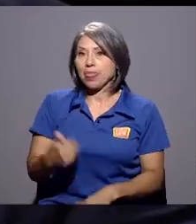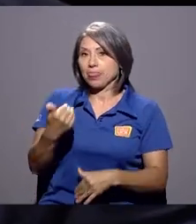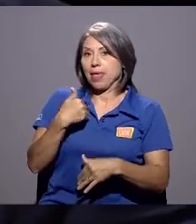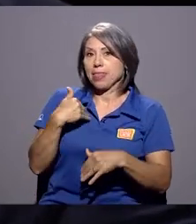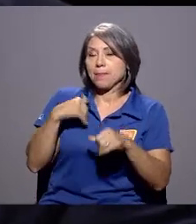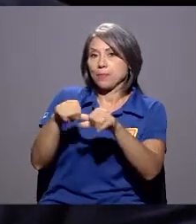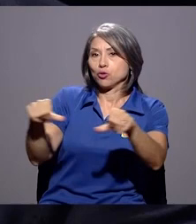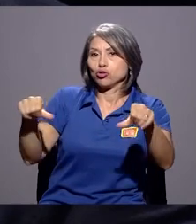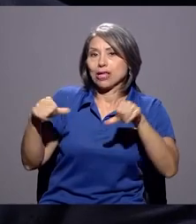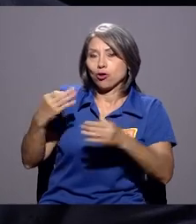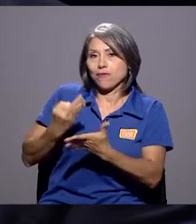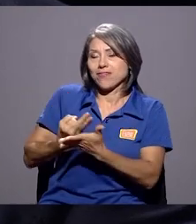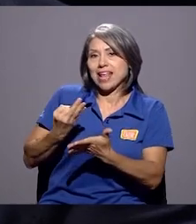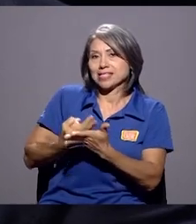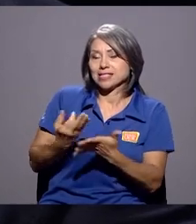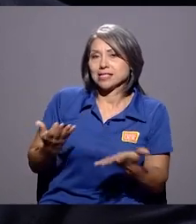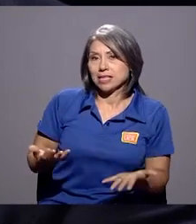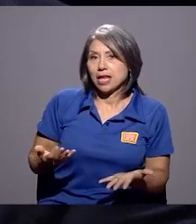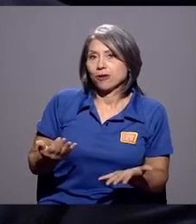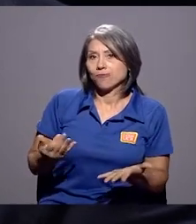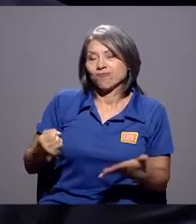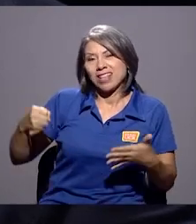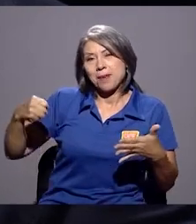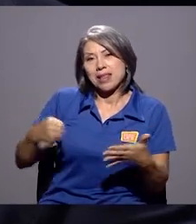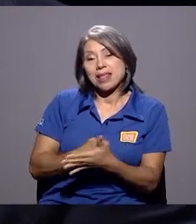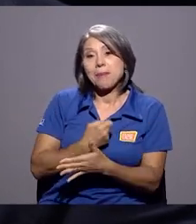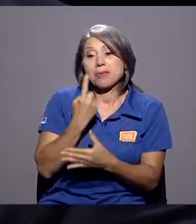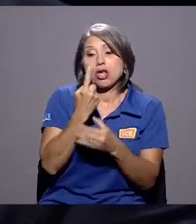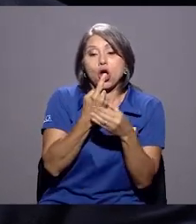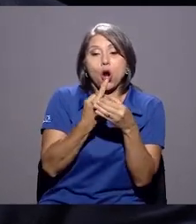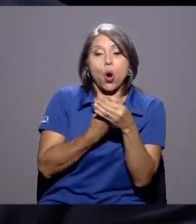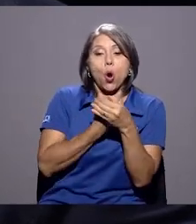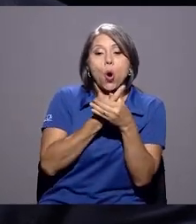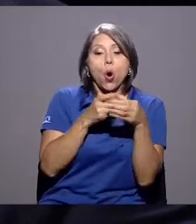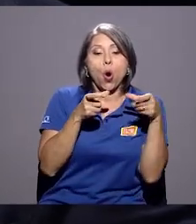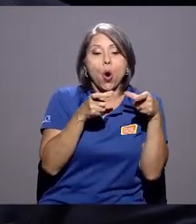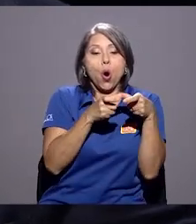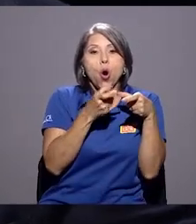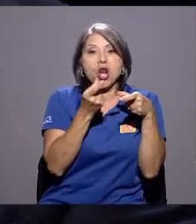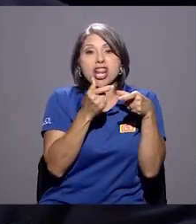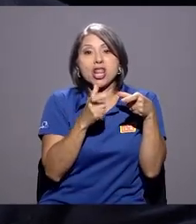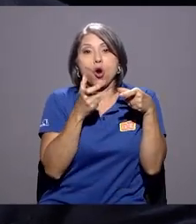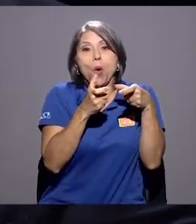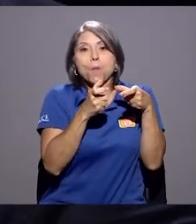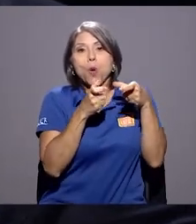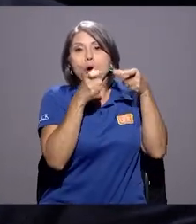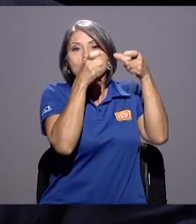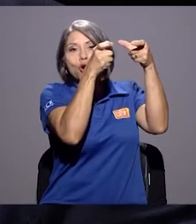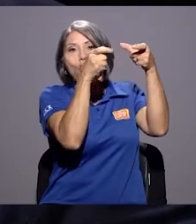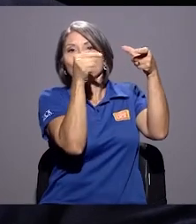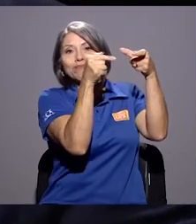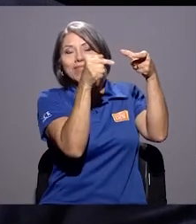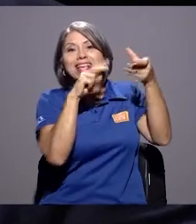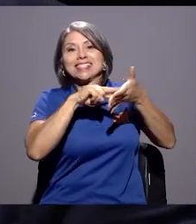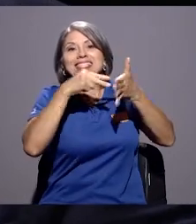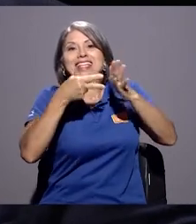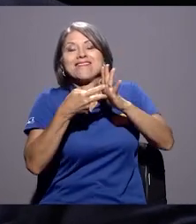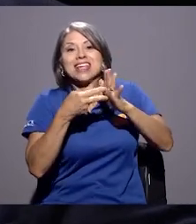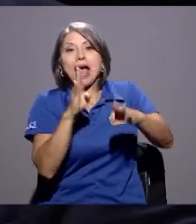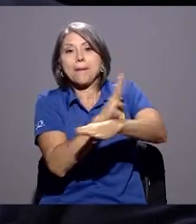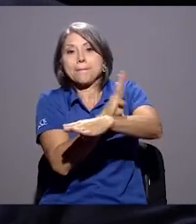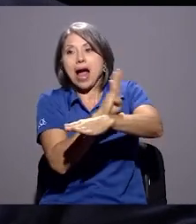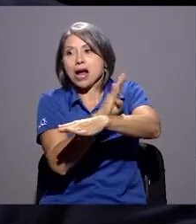financiero lamentablemente oligopólico, que significa que los banqueros, los bancos,